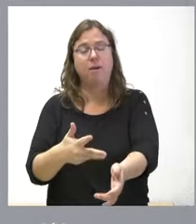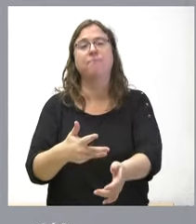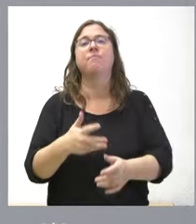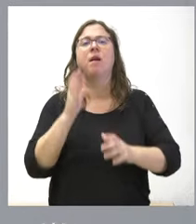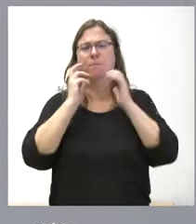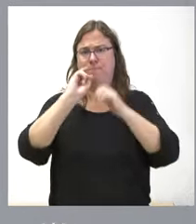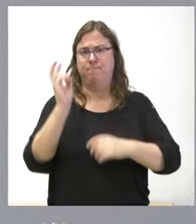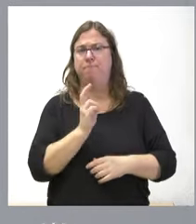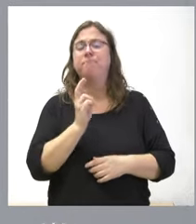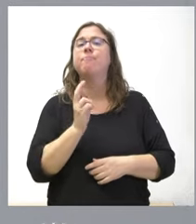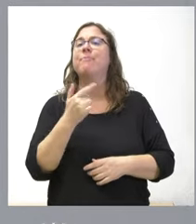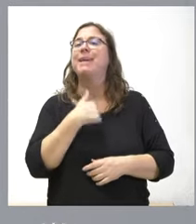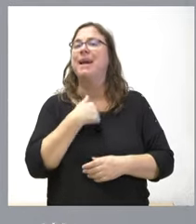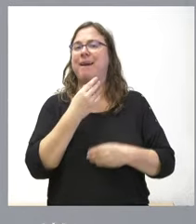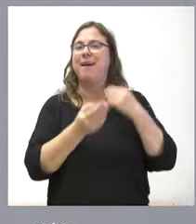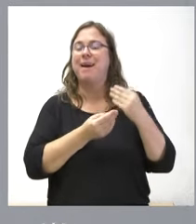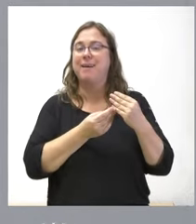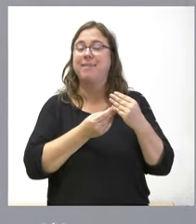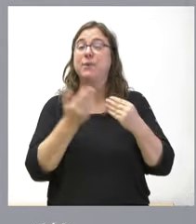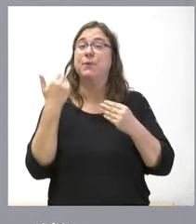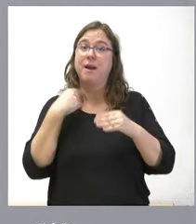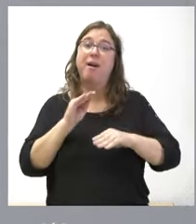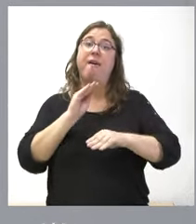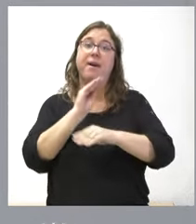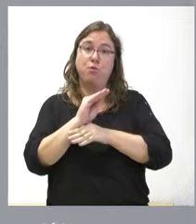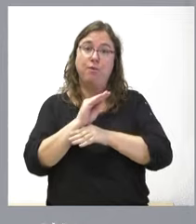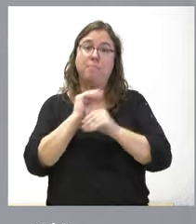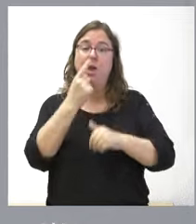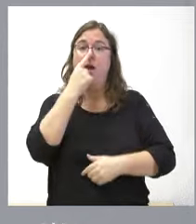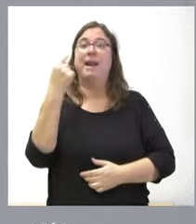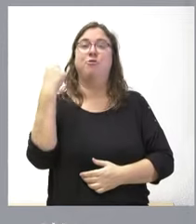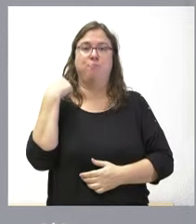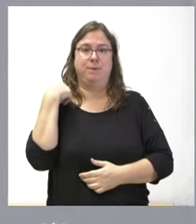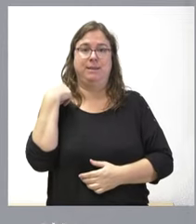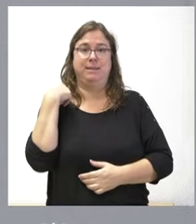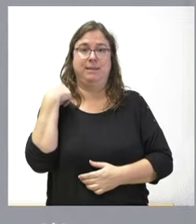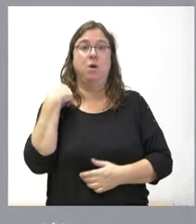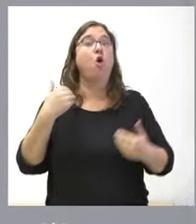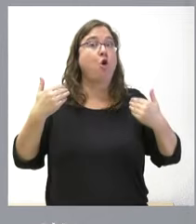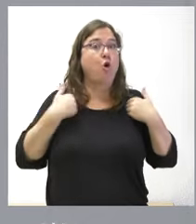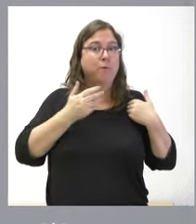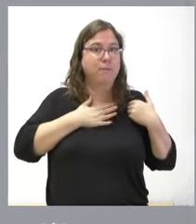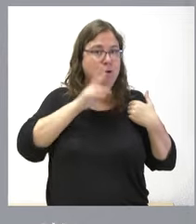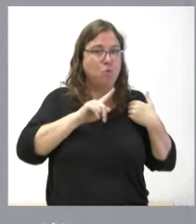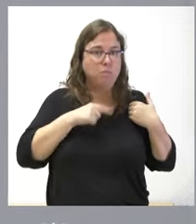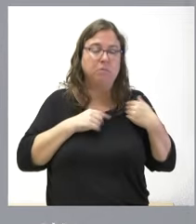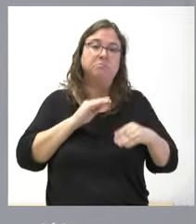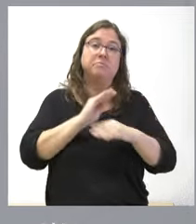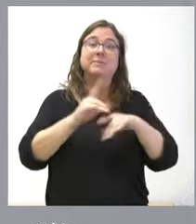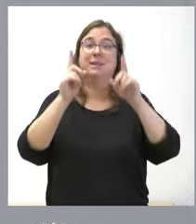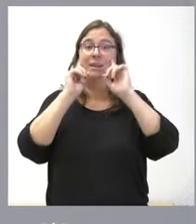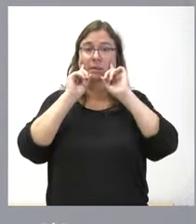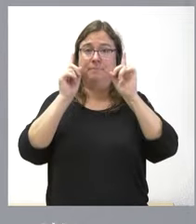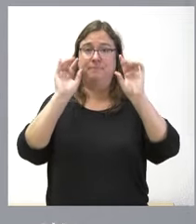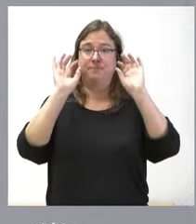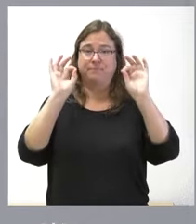¿Qué es lo que estamos haciendo? Hubo unas ayudas que pusimos en marcha el año pasado Las pusimos aunque no es competencia nuestra como saben ustedes El caso concreto de